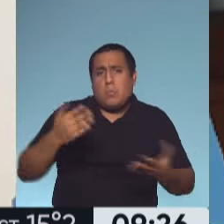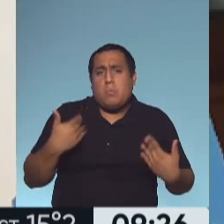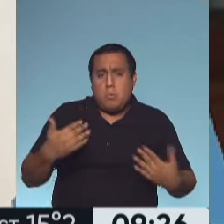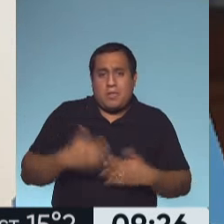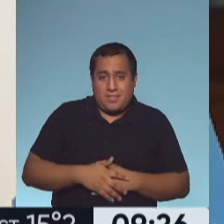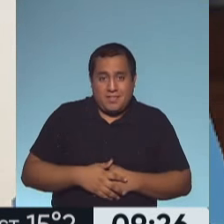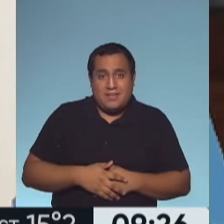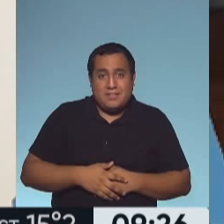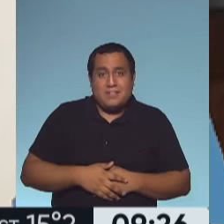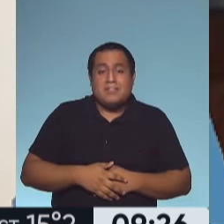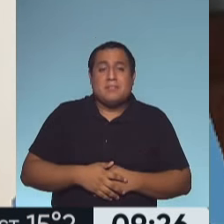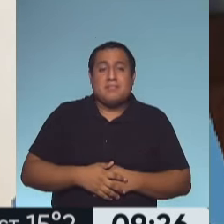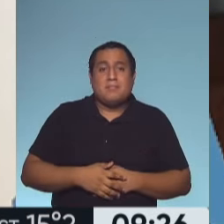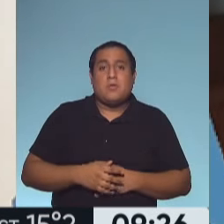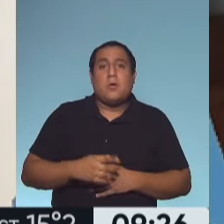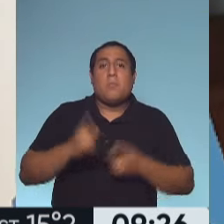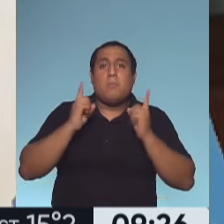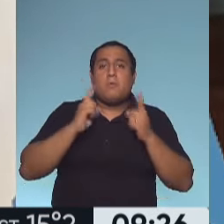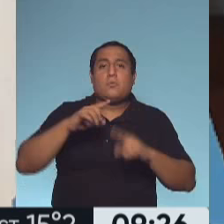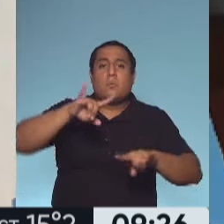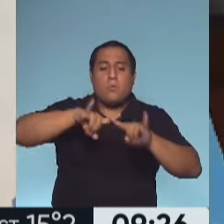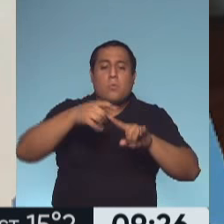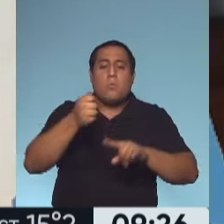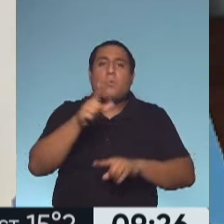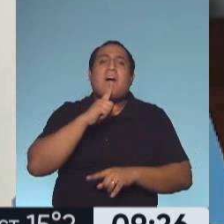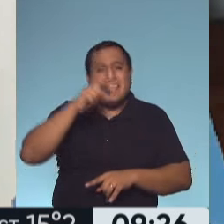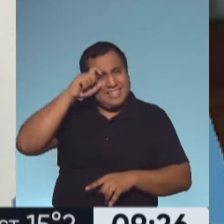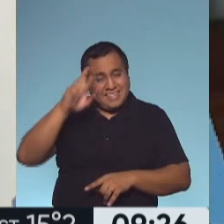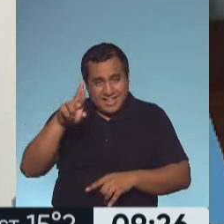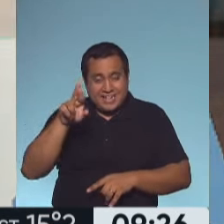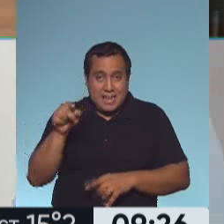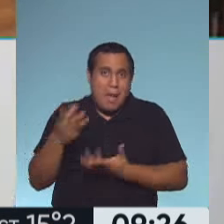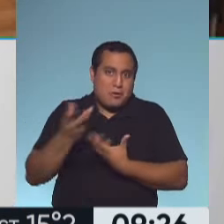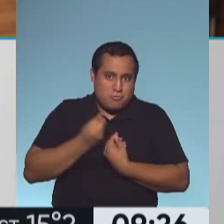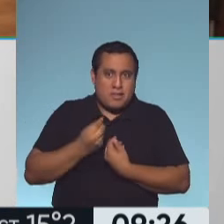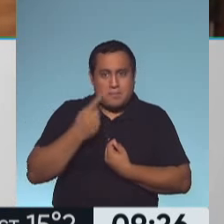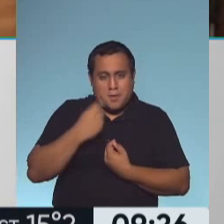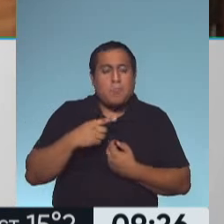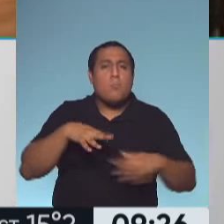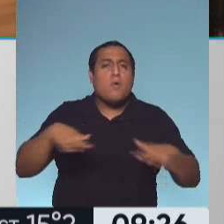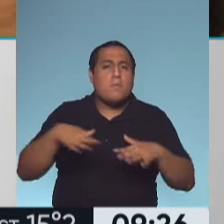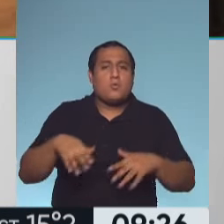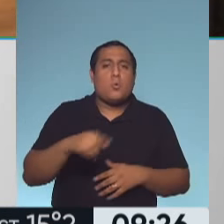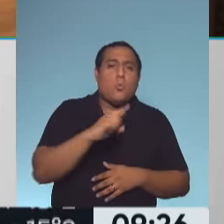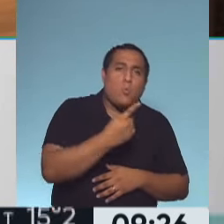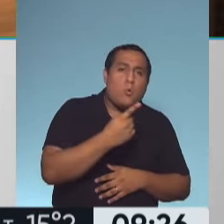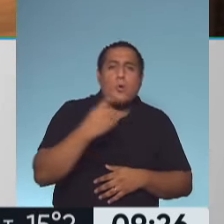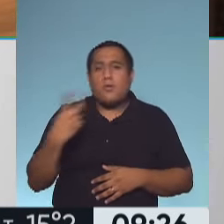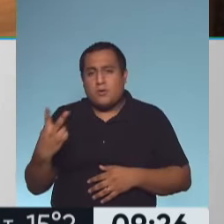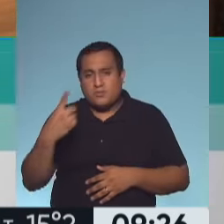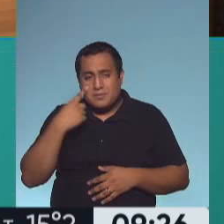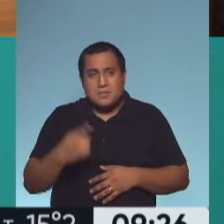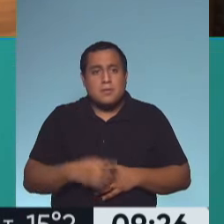Muy bueno. Un mis colaboradores, el profesor Walter Fornario, lo dividimos en los pilares del movimiento, uno y dos, internas,